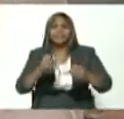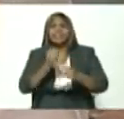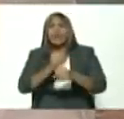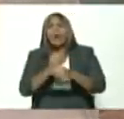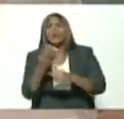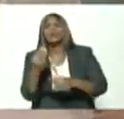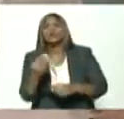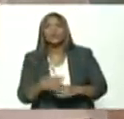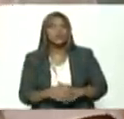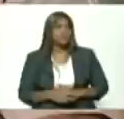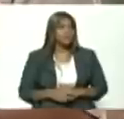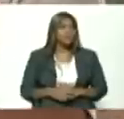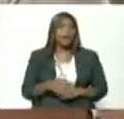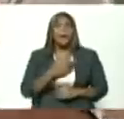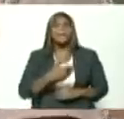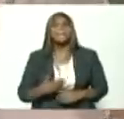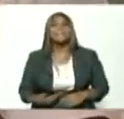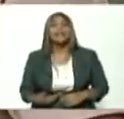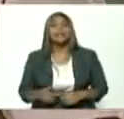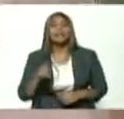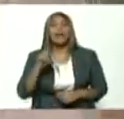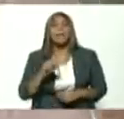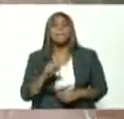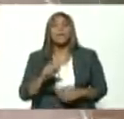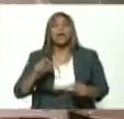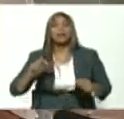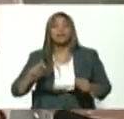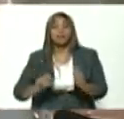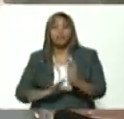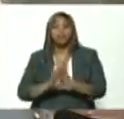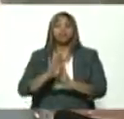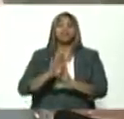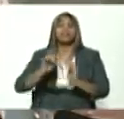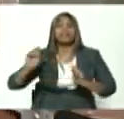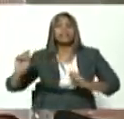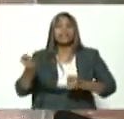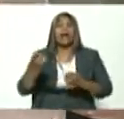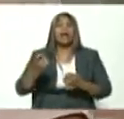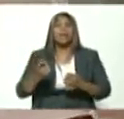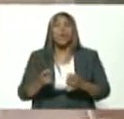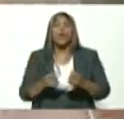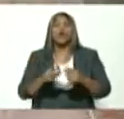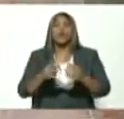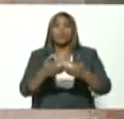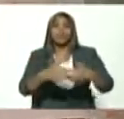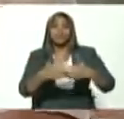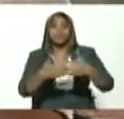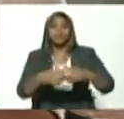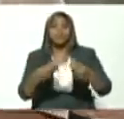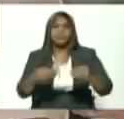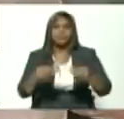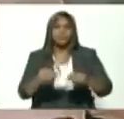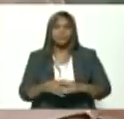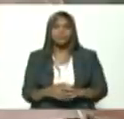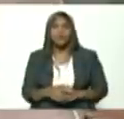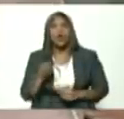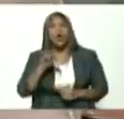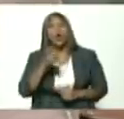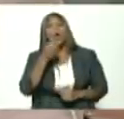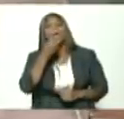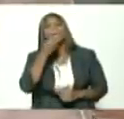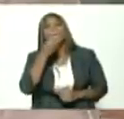señor presidente hasta hemos recuperado la producción de conductores eléctricos de aluminio es una buena